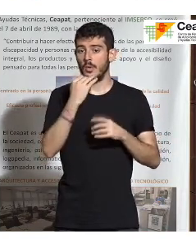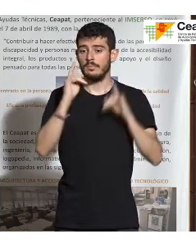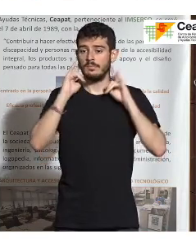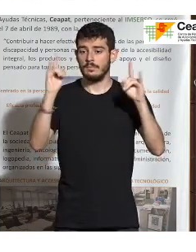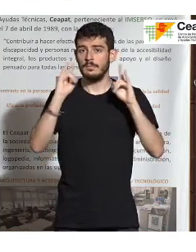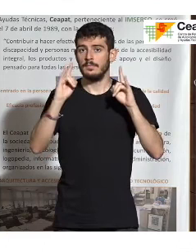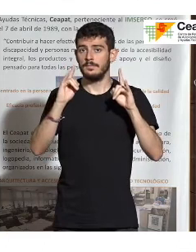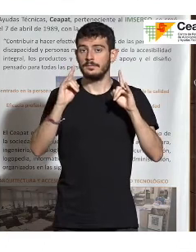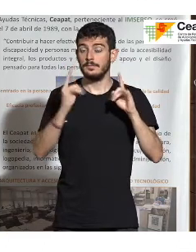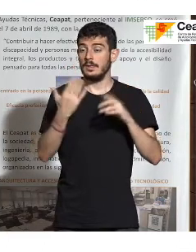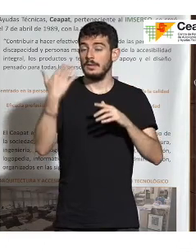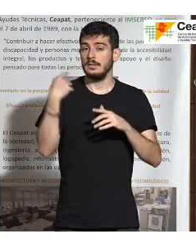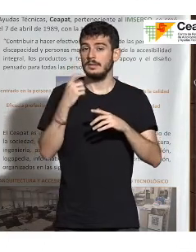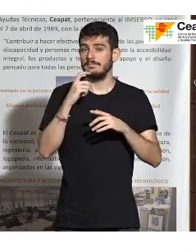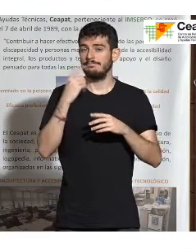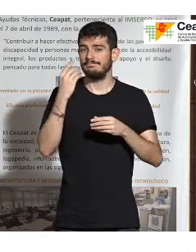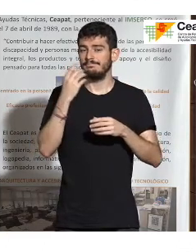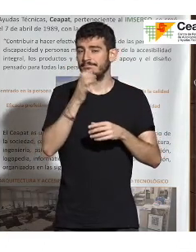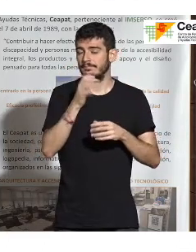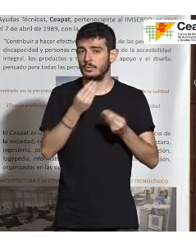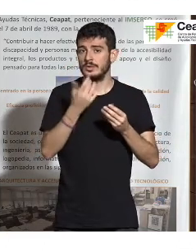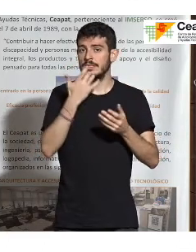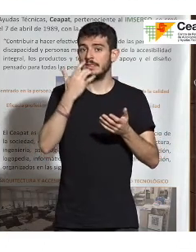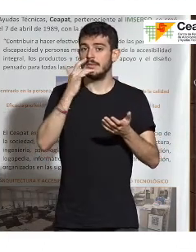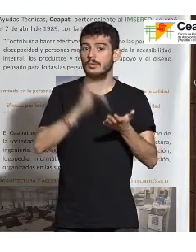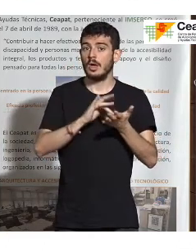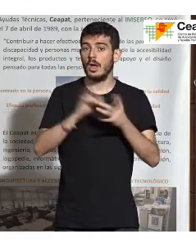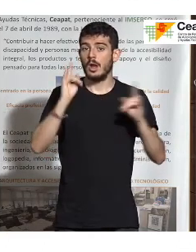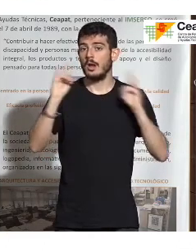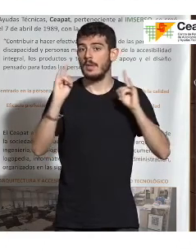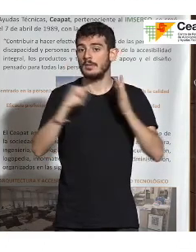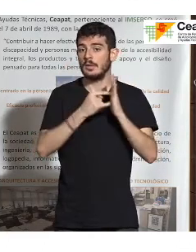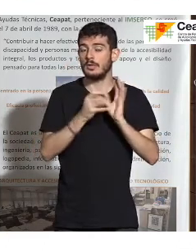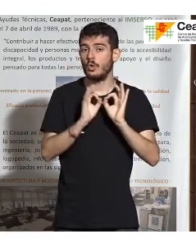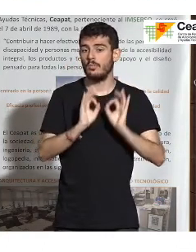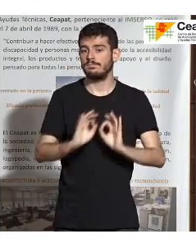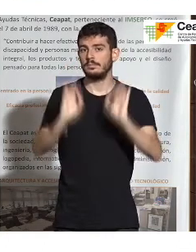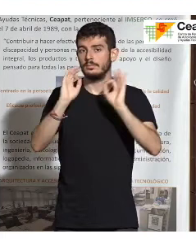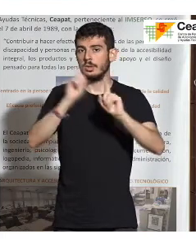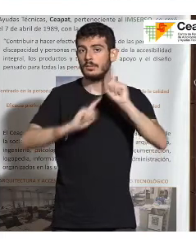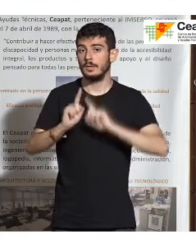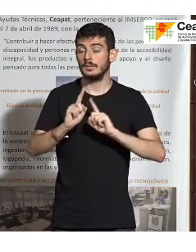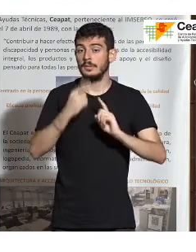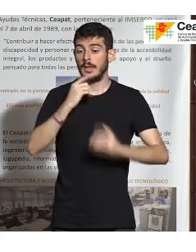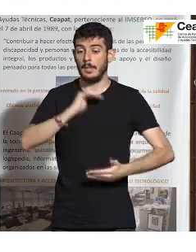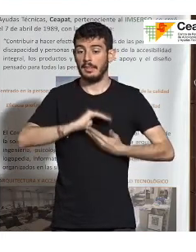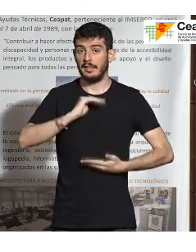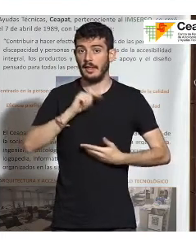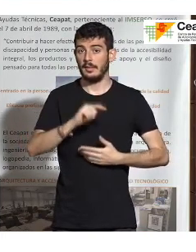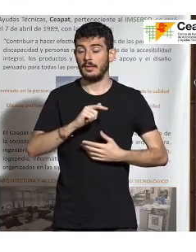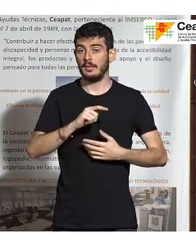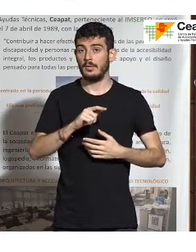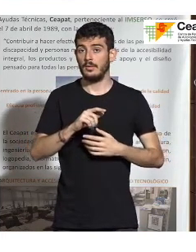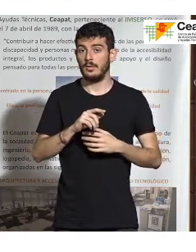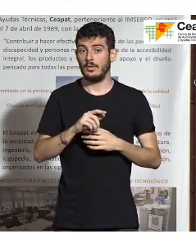mucho de que el terminal del dispositivo en caso de alarmas técnicas o incidencias determinadas tenía la capacidad o podía señalizar